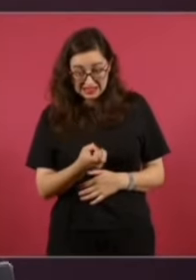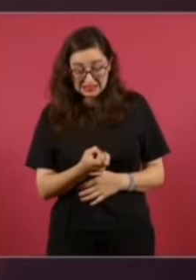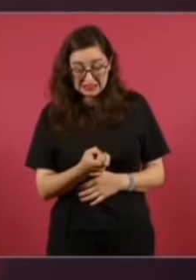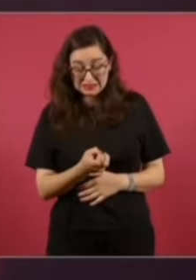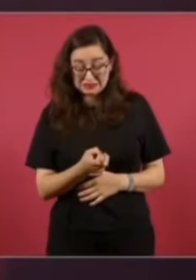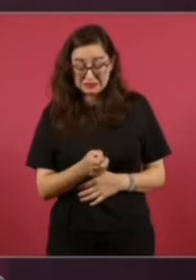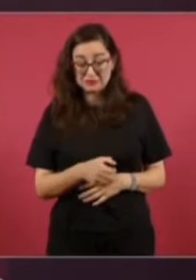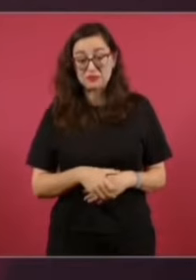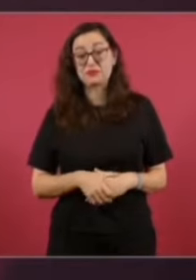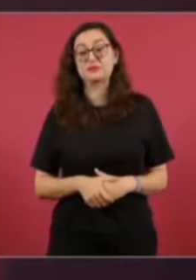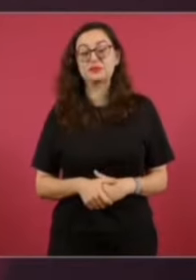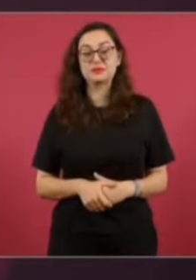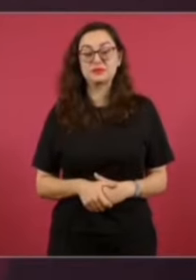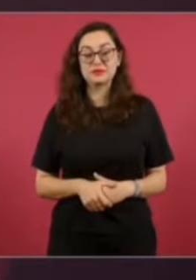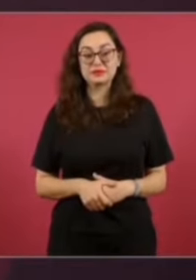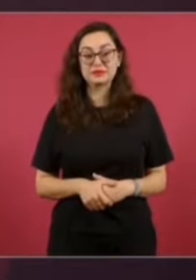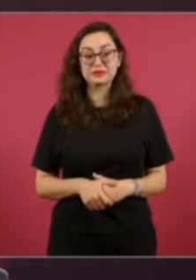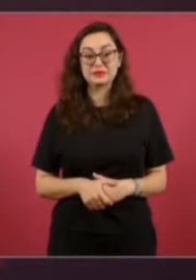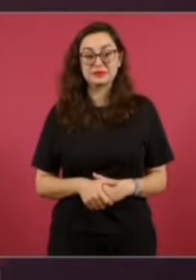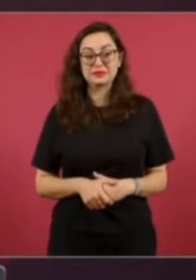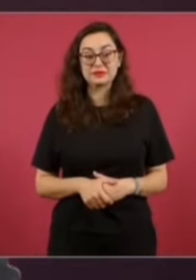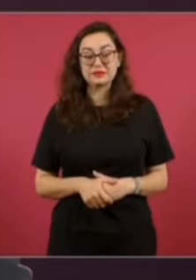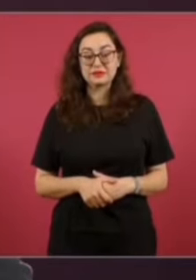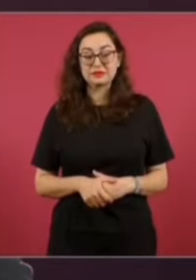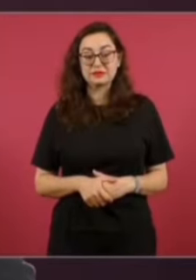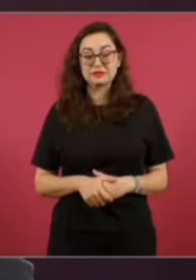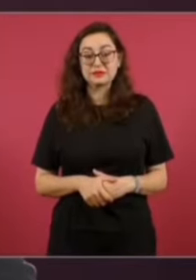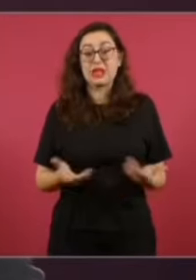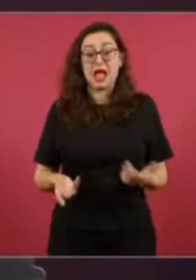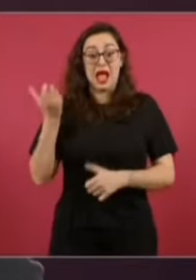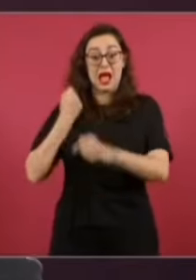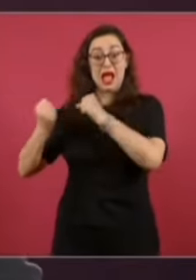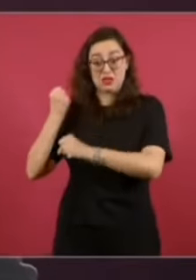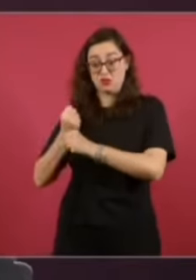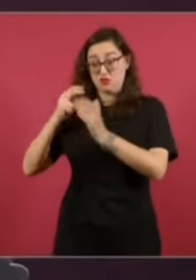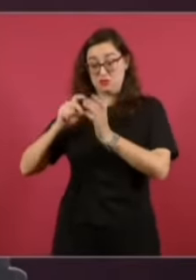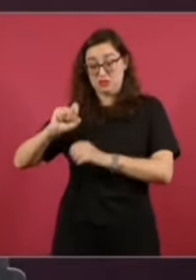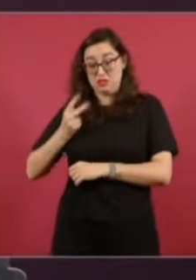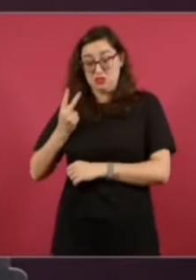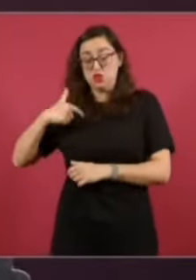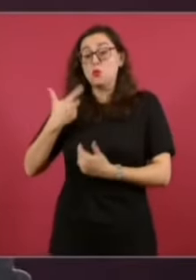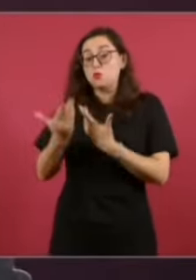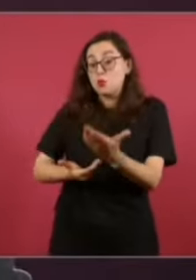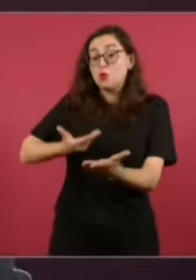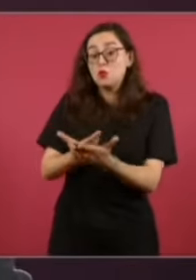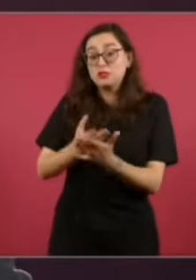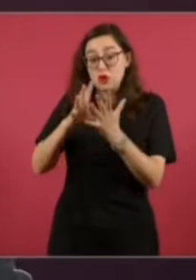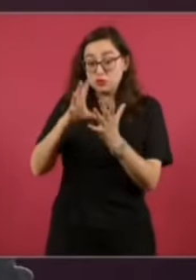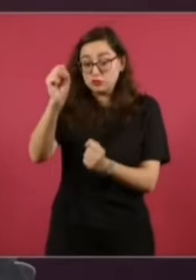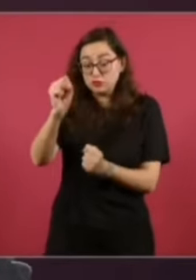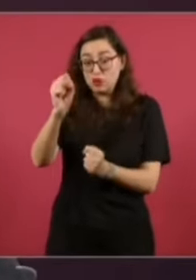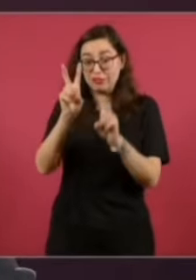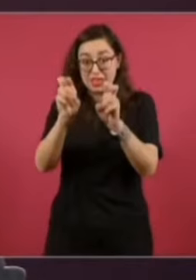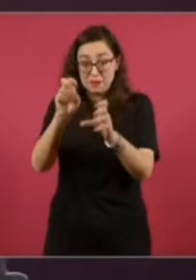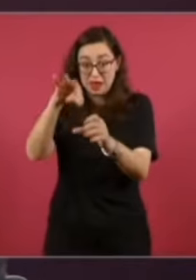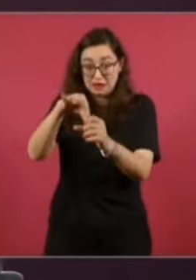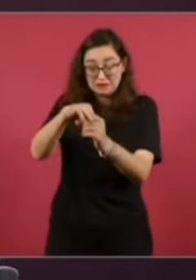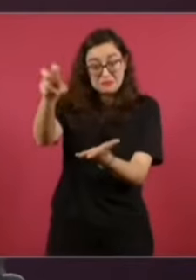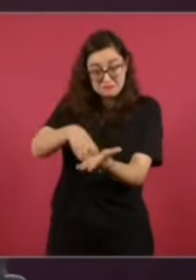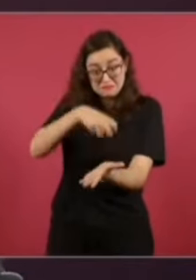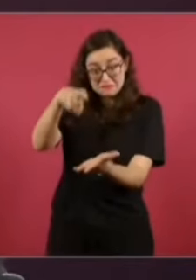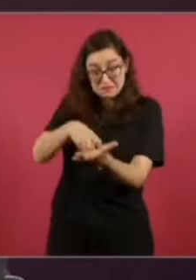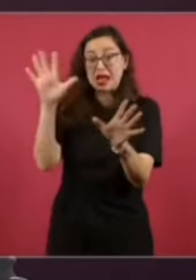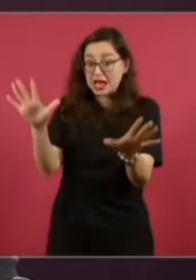Yo planteé una reforma electoral, y volví